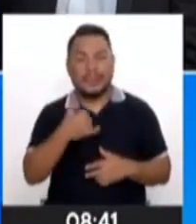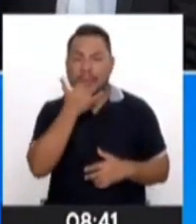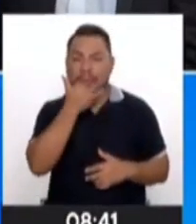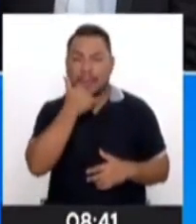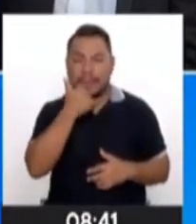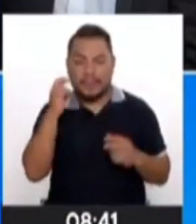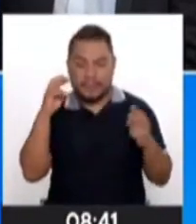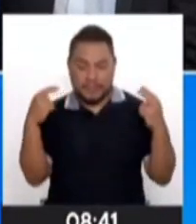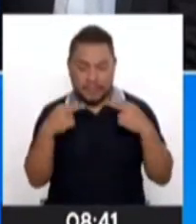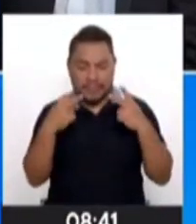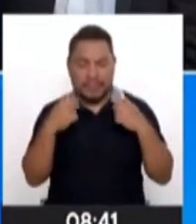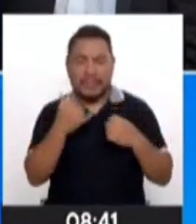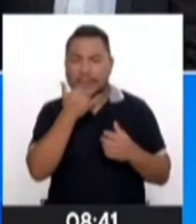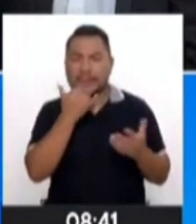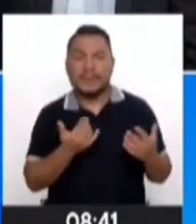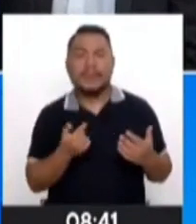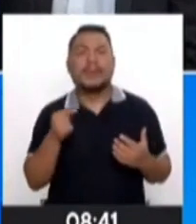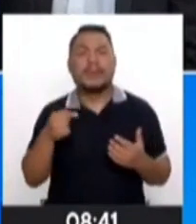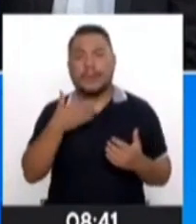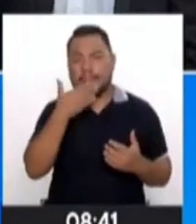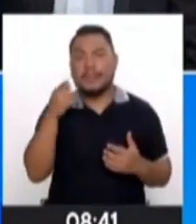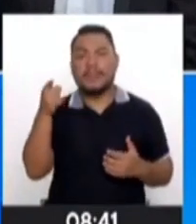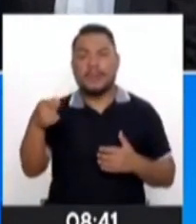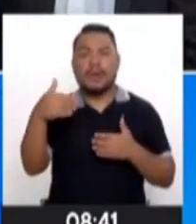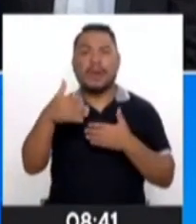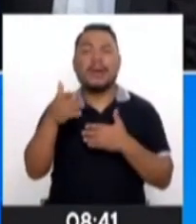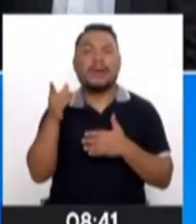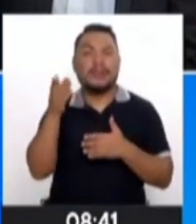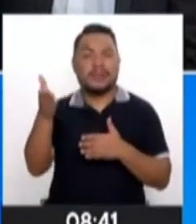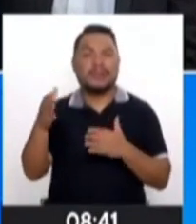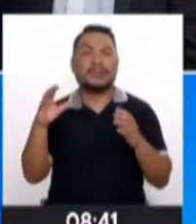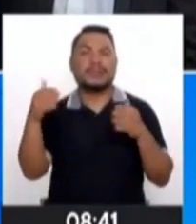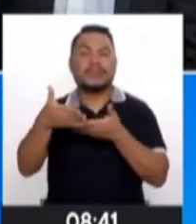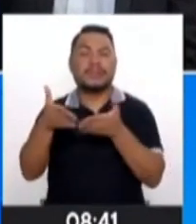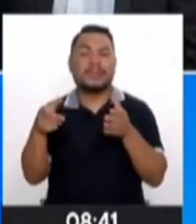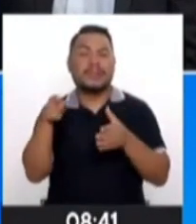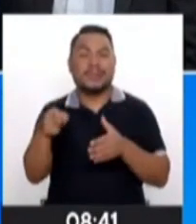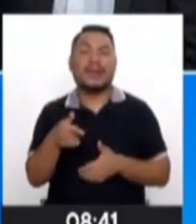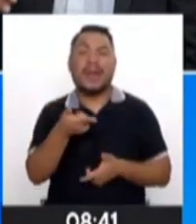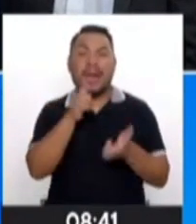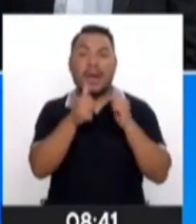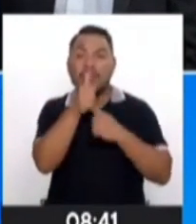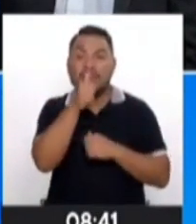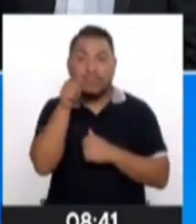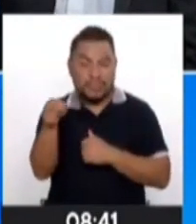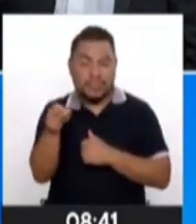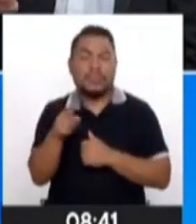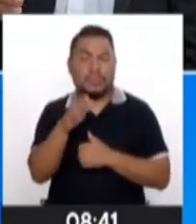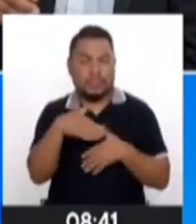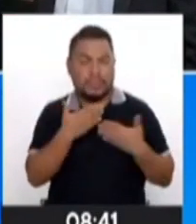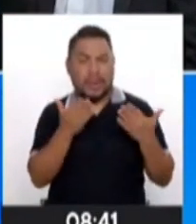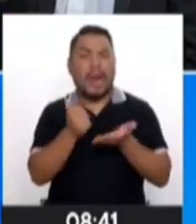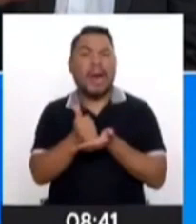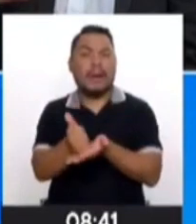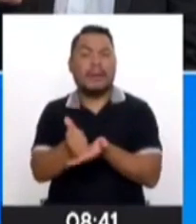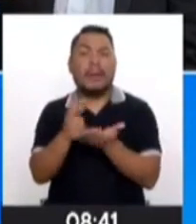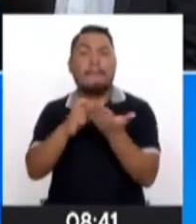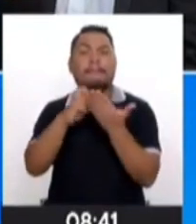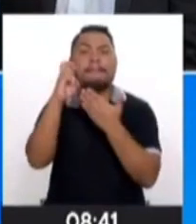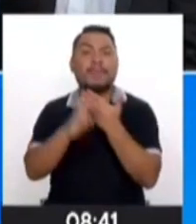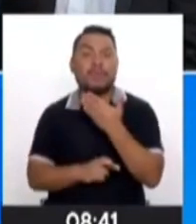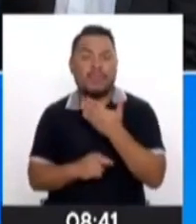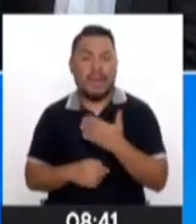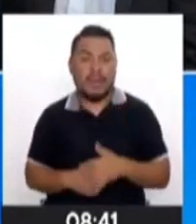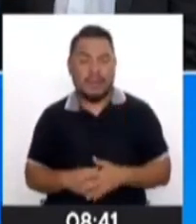y para ello estamos como Alcohólicos Anónimos. Tienes una opción, una alternativa en un programa de los 12